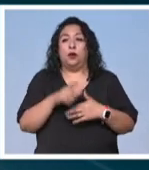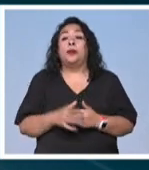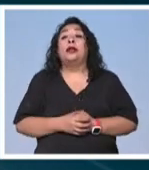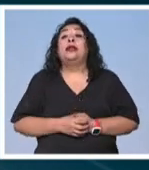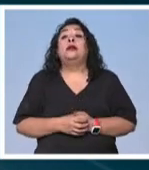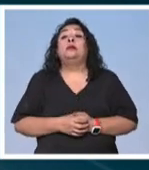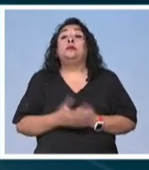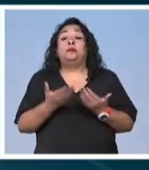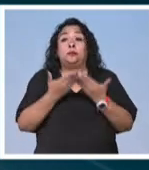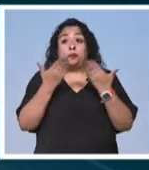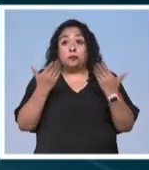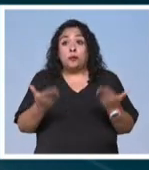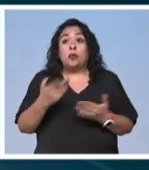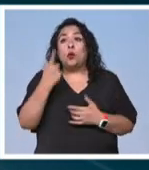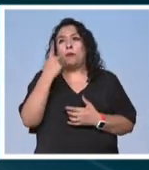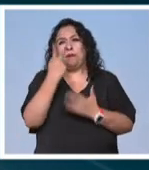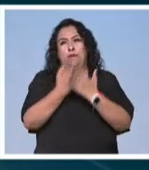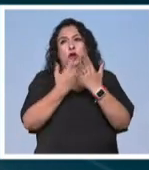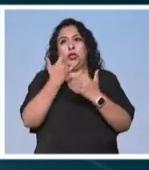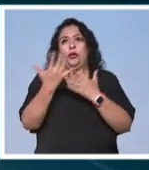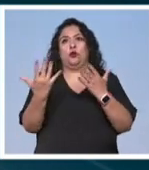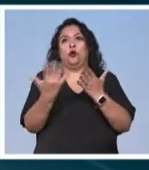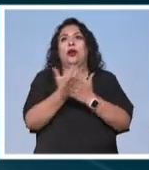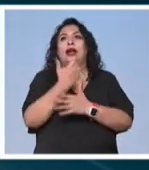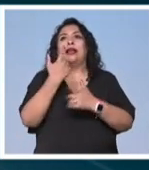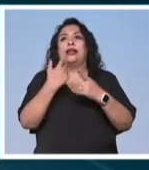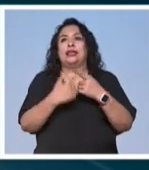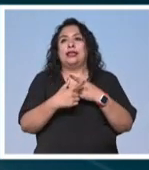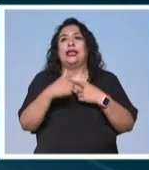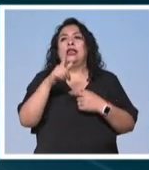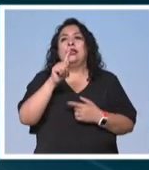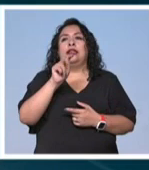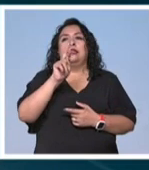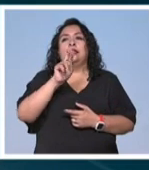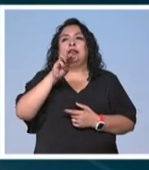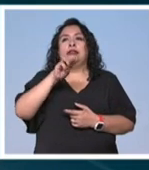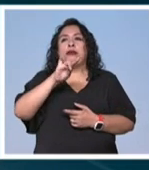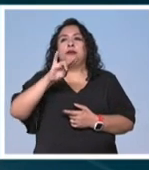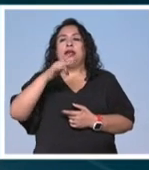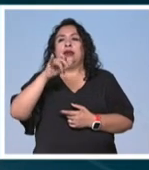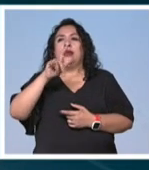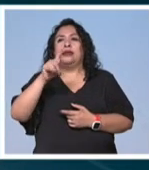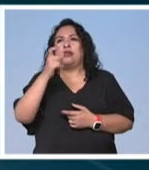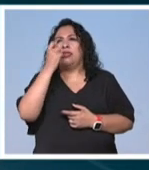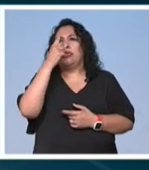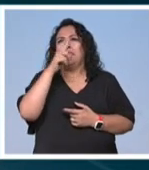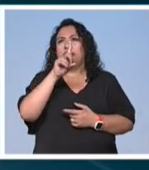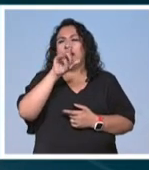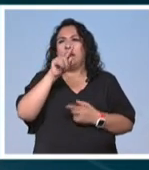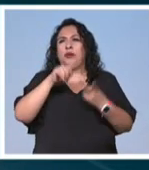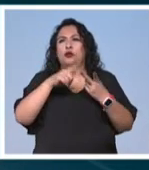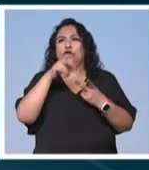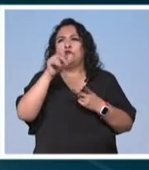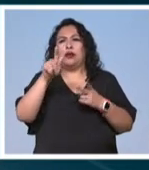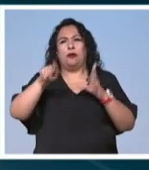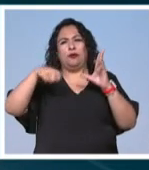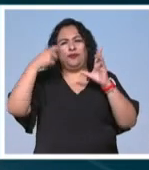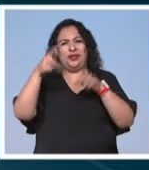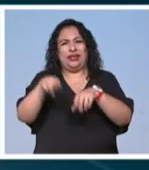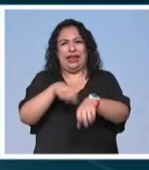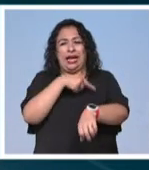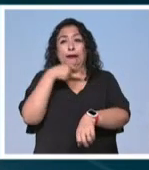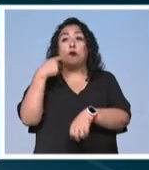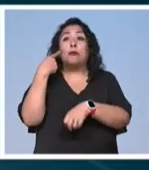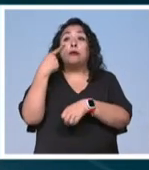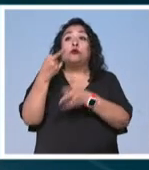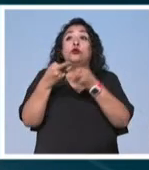En esta edición uno de los proyectos ganadores fue Three Migrants de David Cohen y Gustavo Anselmi en la categoría de largometraje cinta